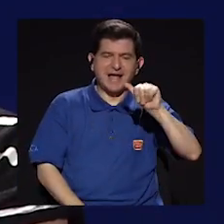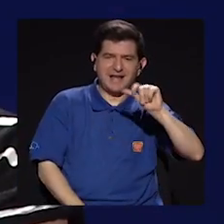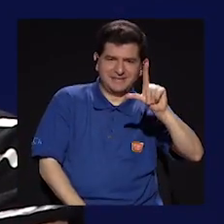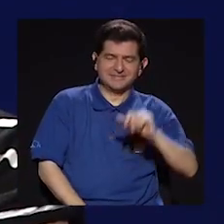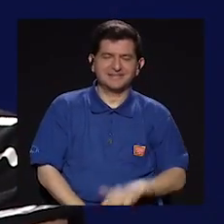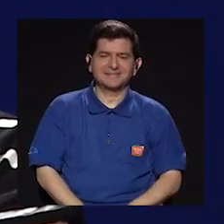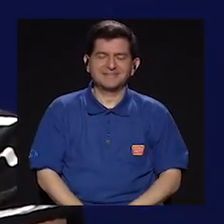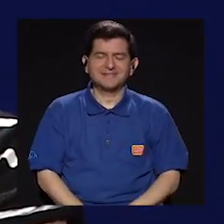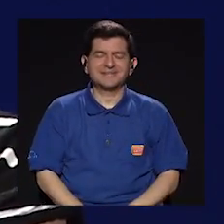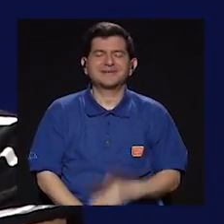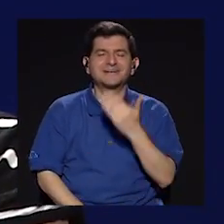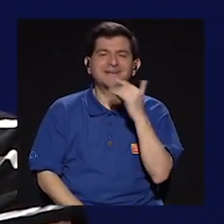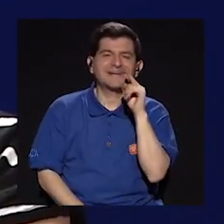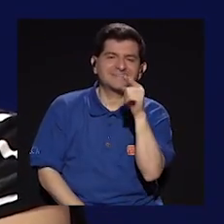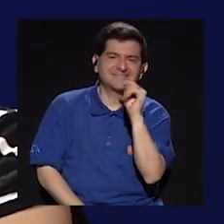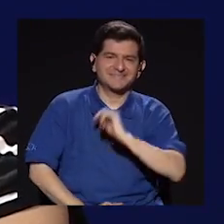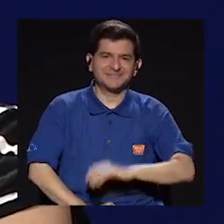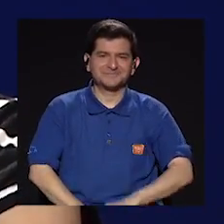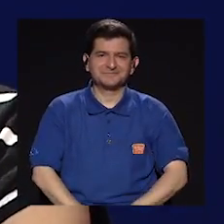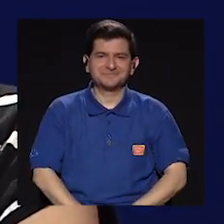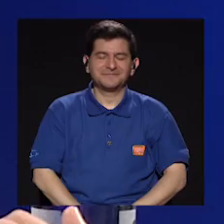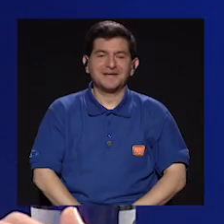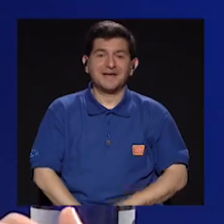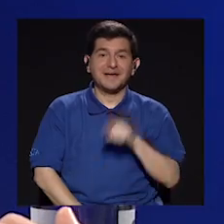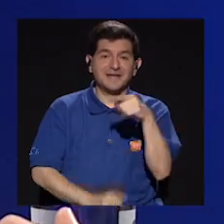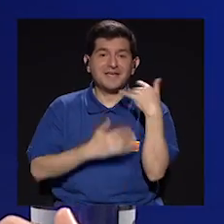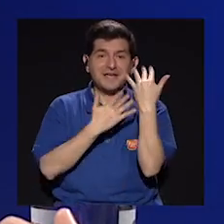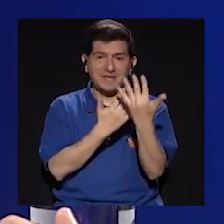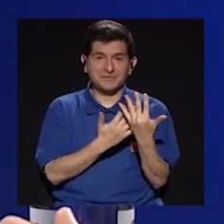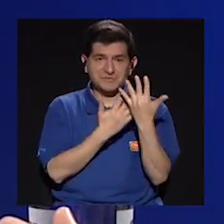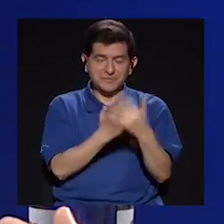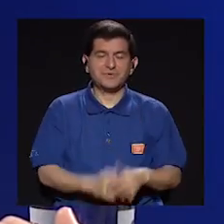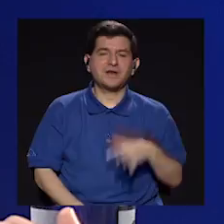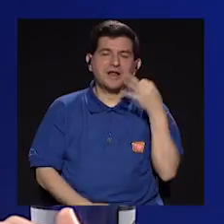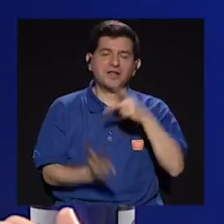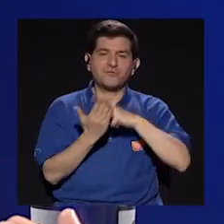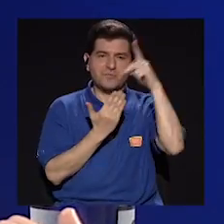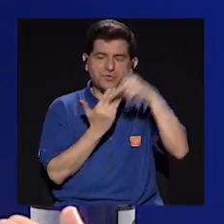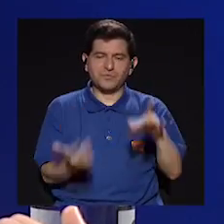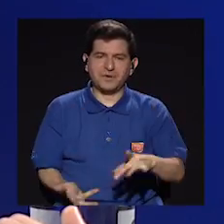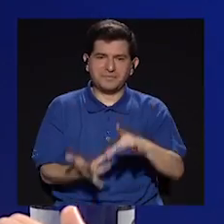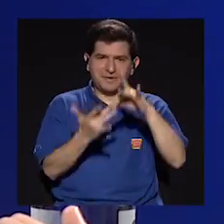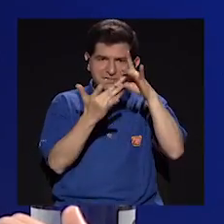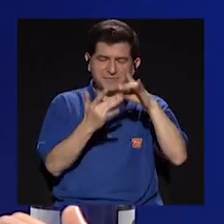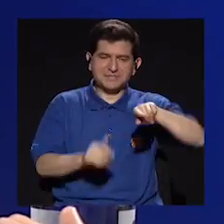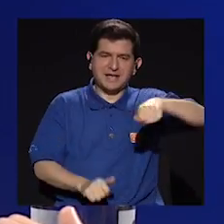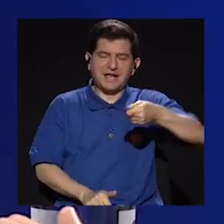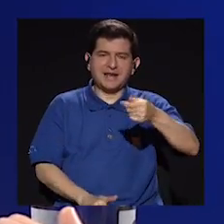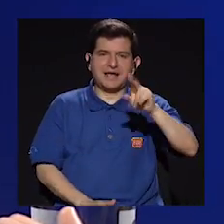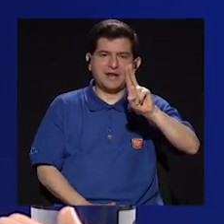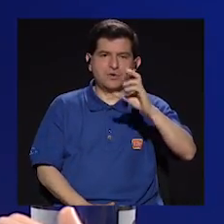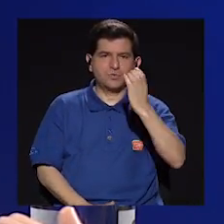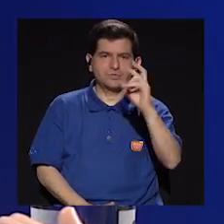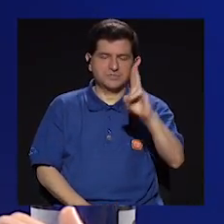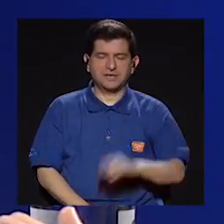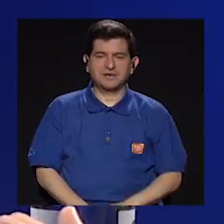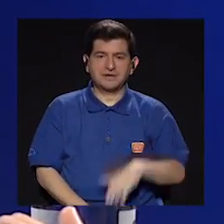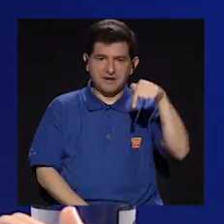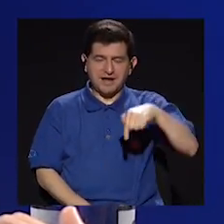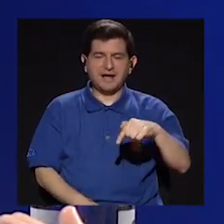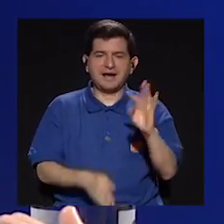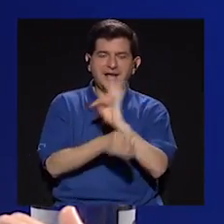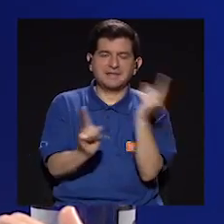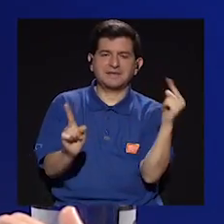acompañado, Alexandra. Bueno, muchas gracias a vos. Y los esperamos en un próximo especial de Canal UCR,